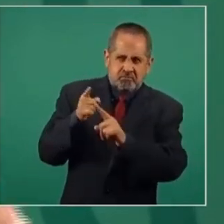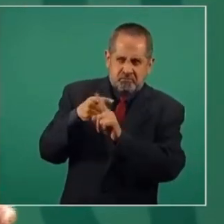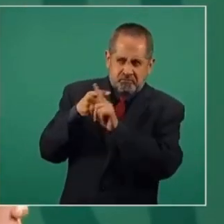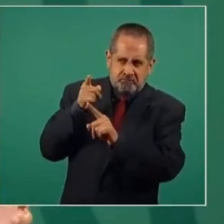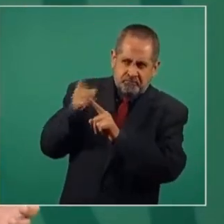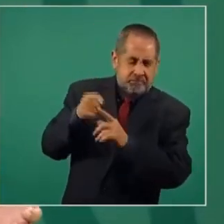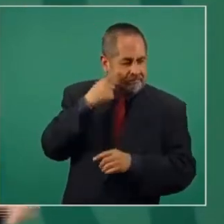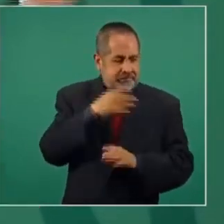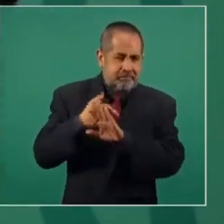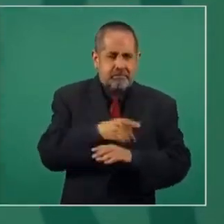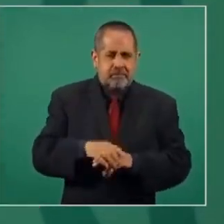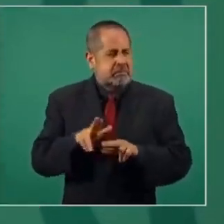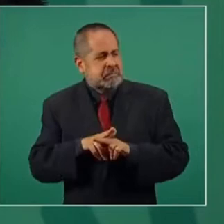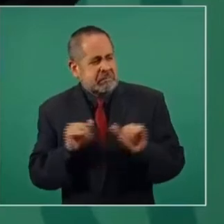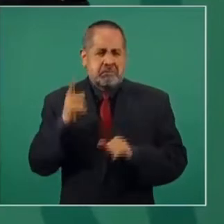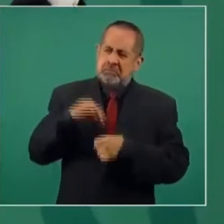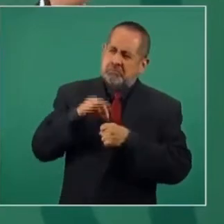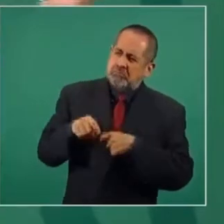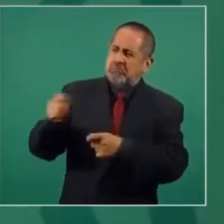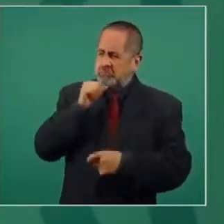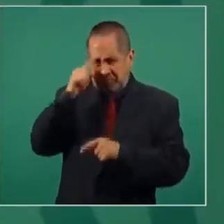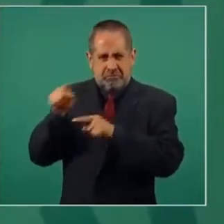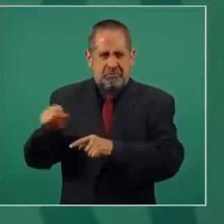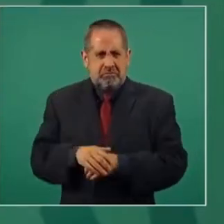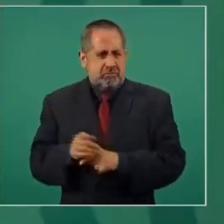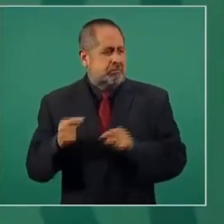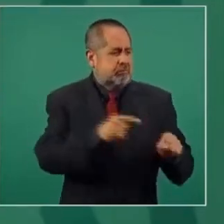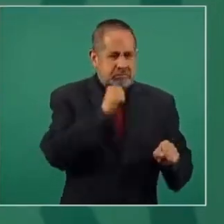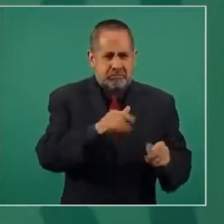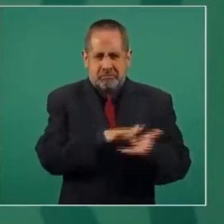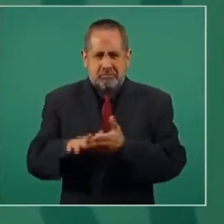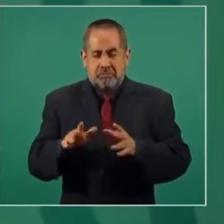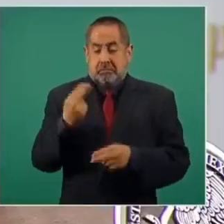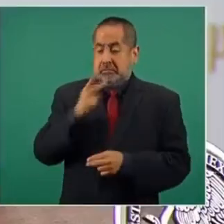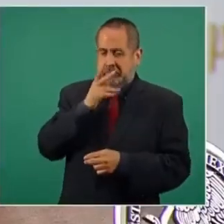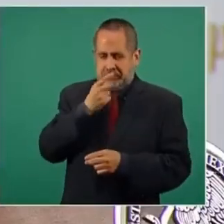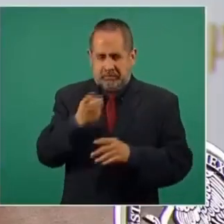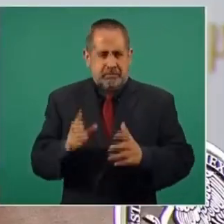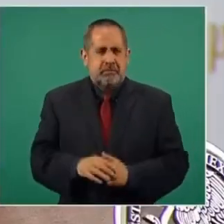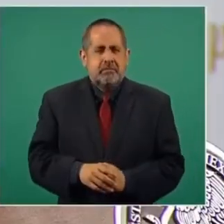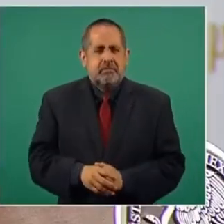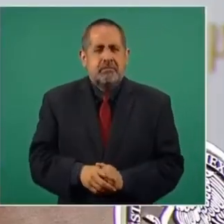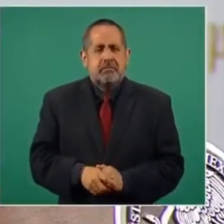de bandera. Ni un voto al otro partido, que no puedo mencionar.